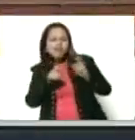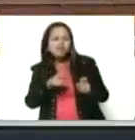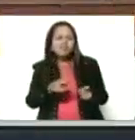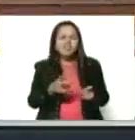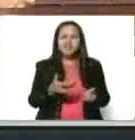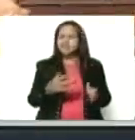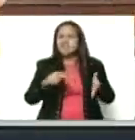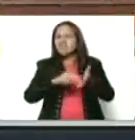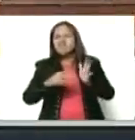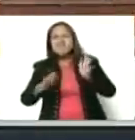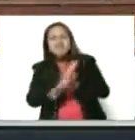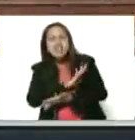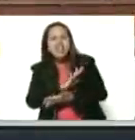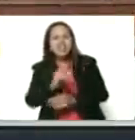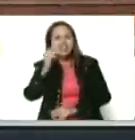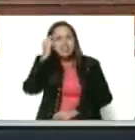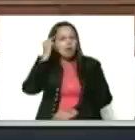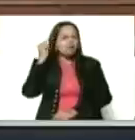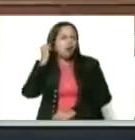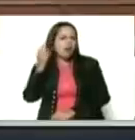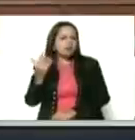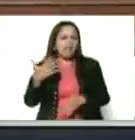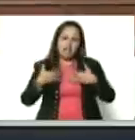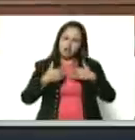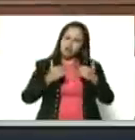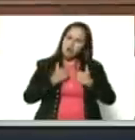viene esto del día de la mujer, Aristóbalo?